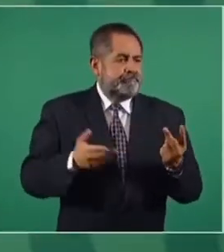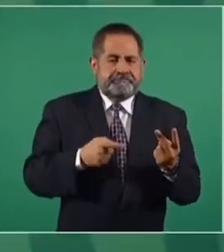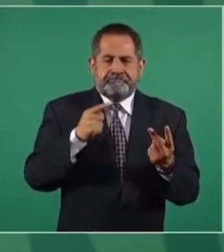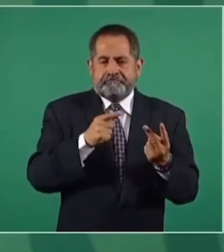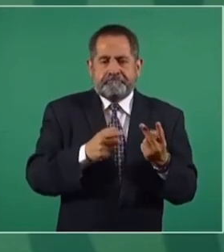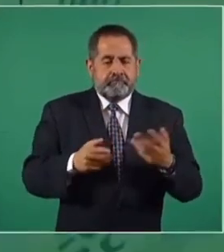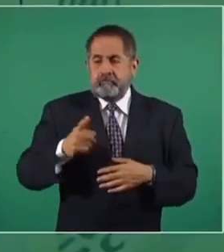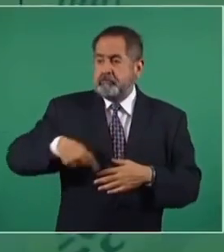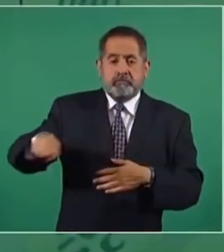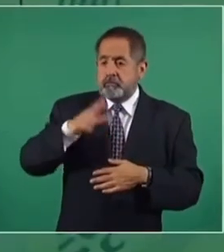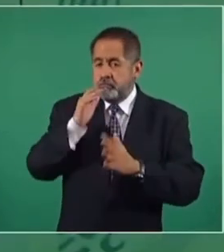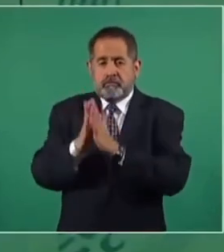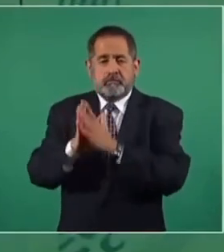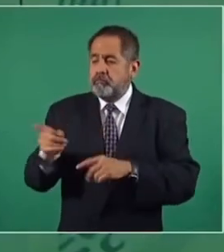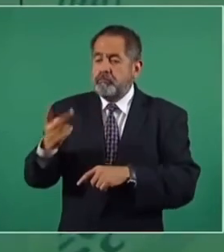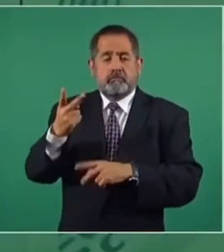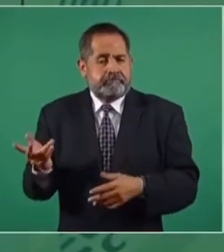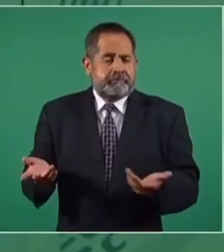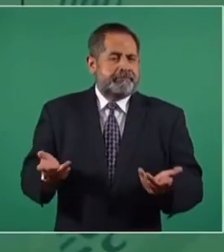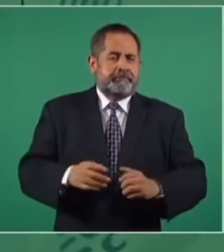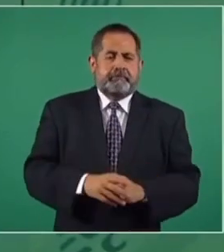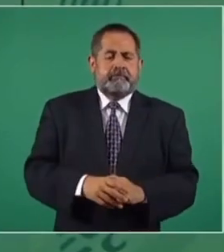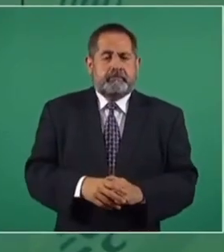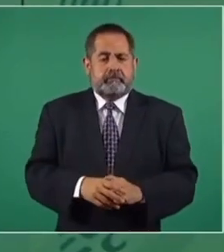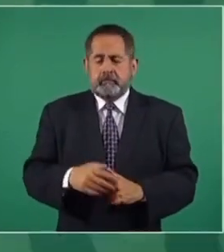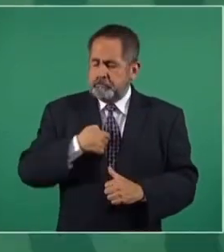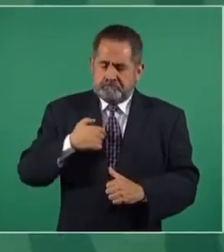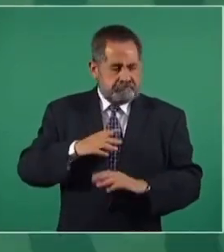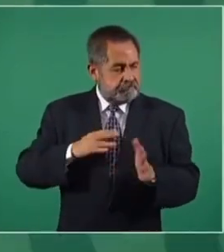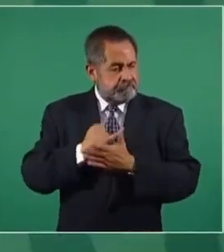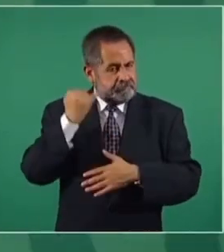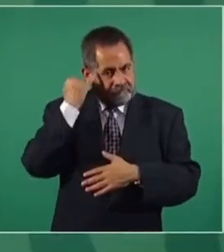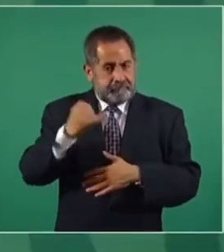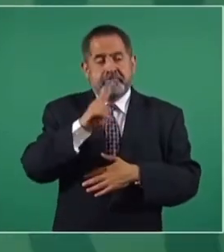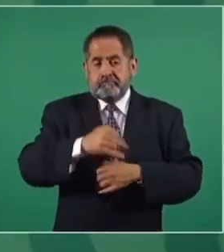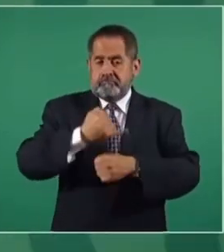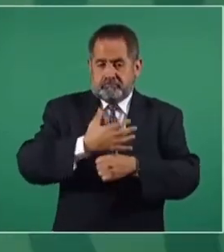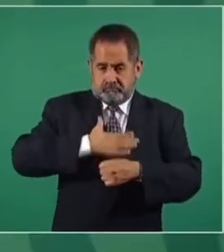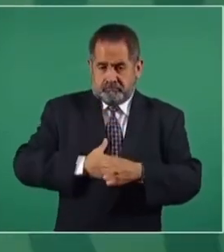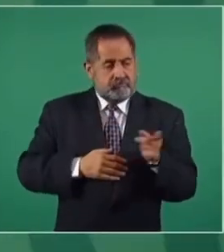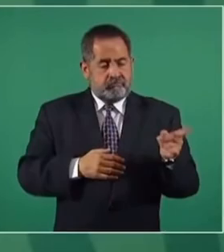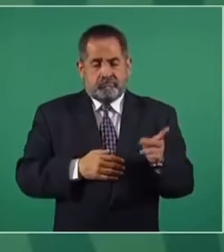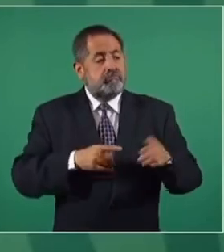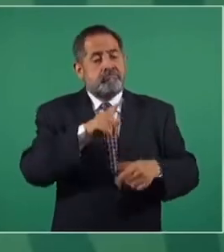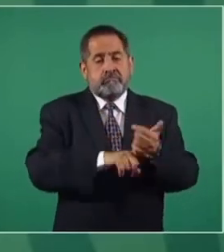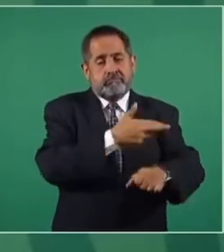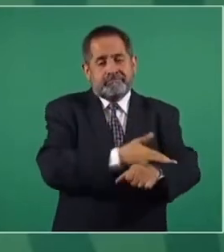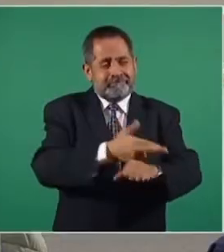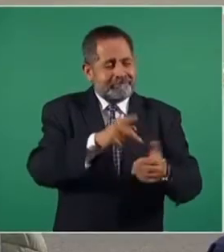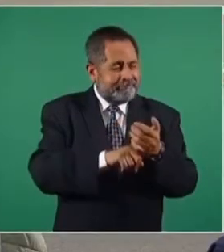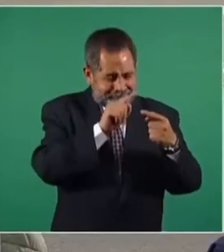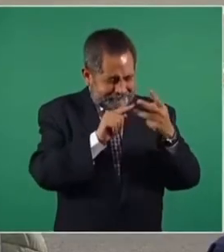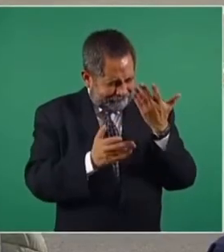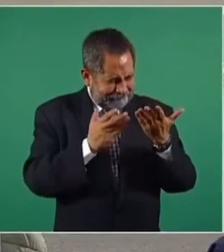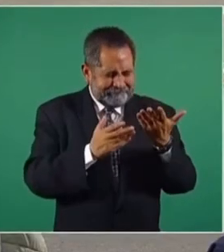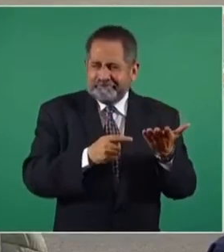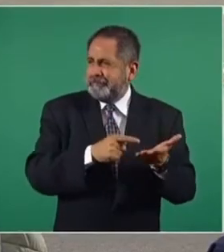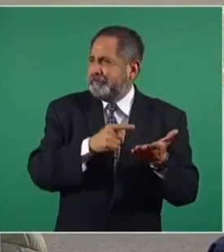sin participar a dos candidatos. Y yo sostengo que de manera injusta y con procedimientos completamente